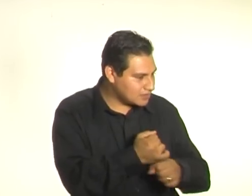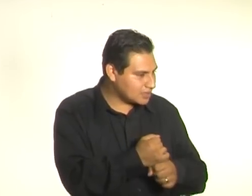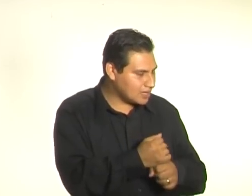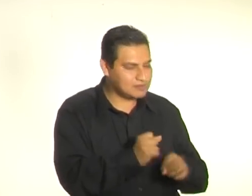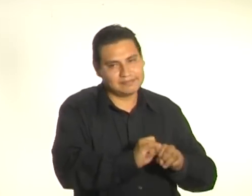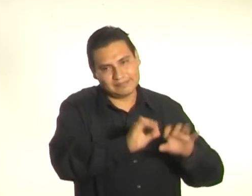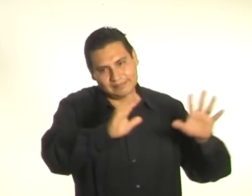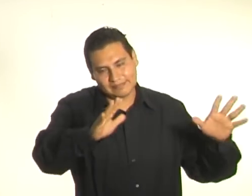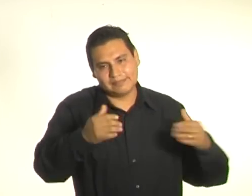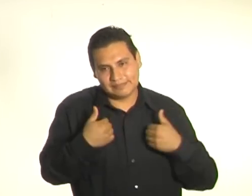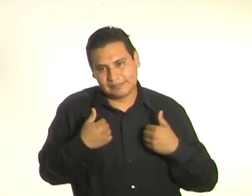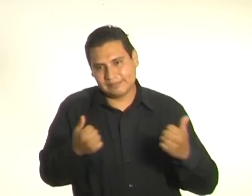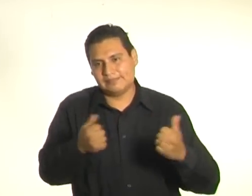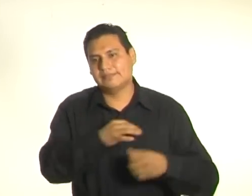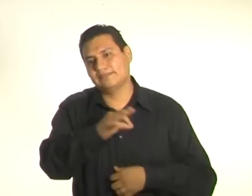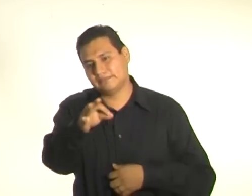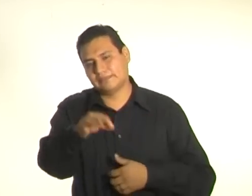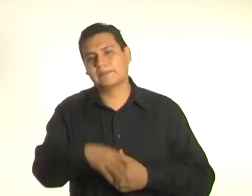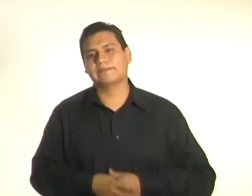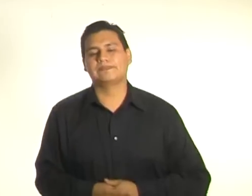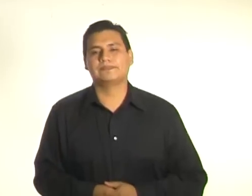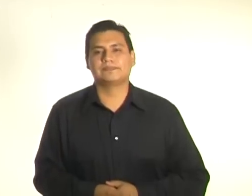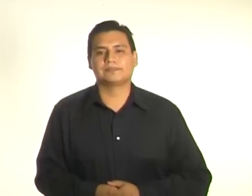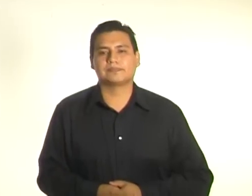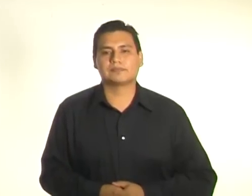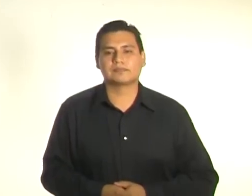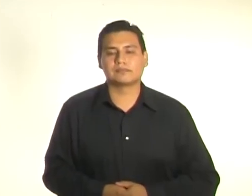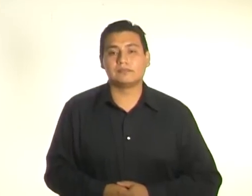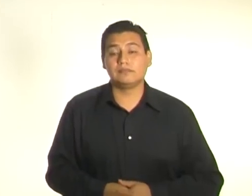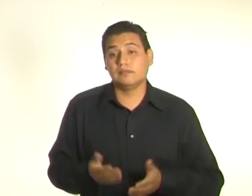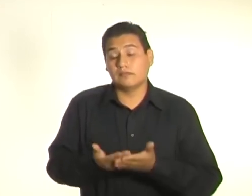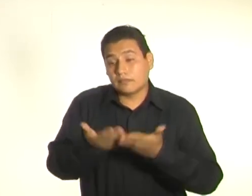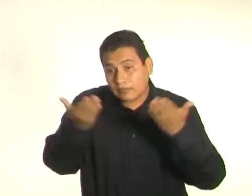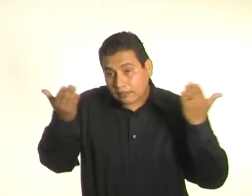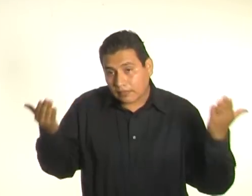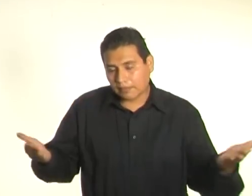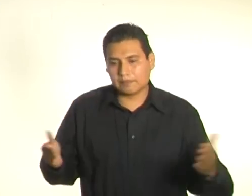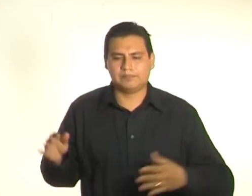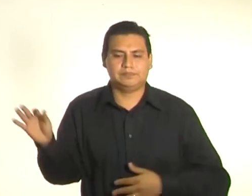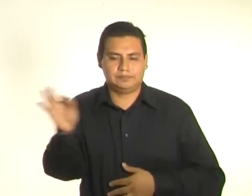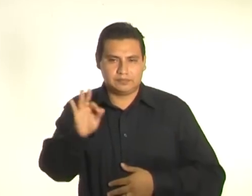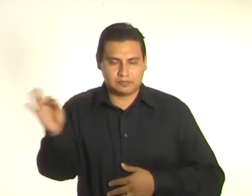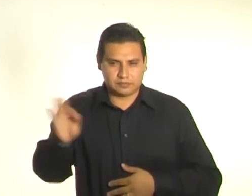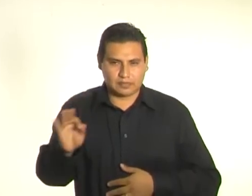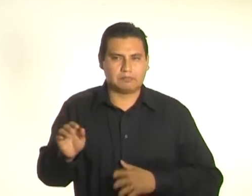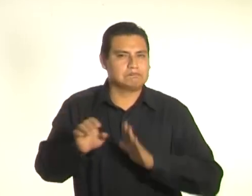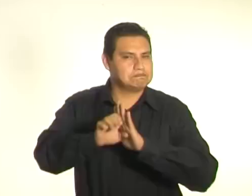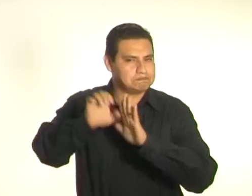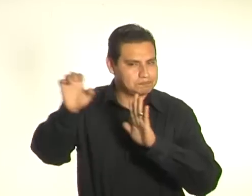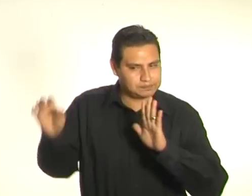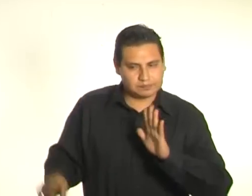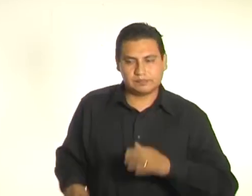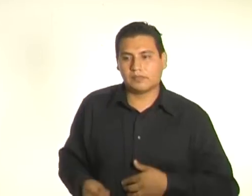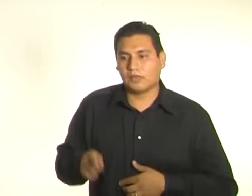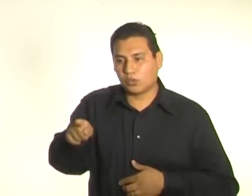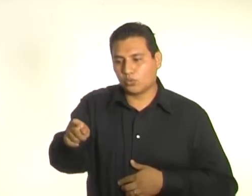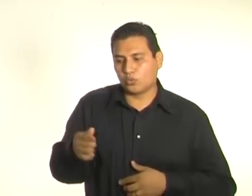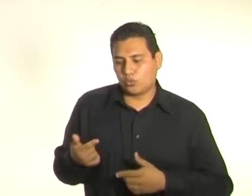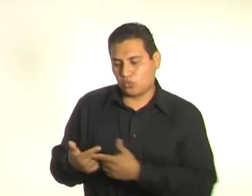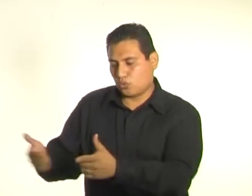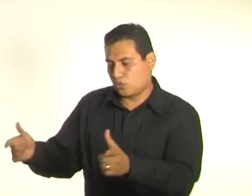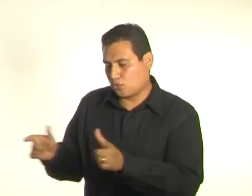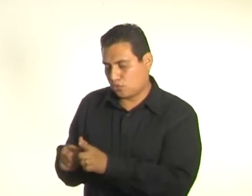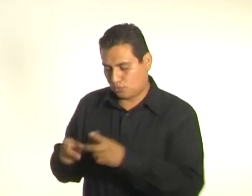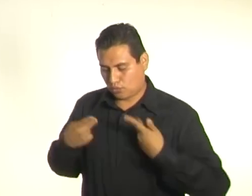Ahora bien, si ustedes van a trabajar en equipo, niños, si van a trabajar en equipo, yo